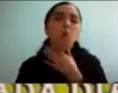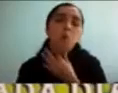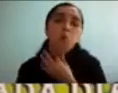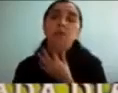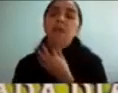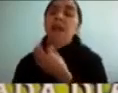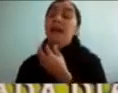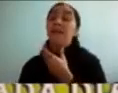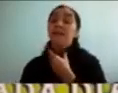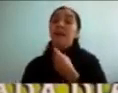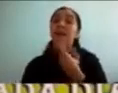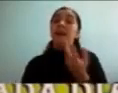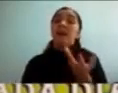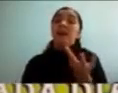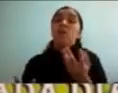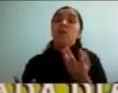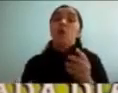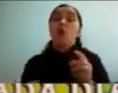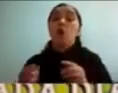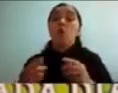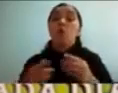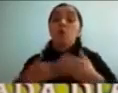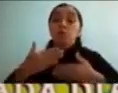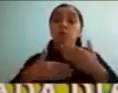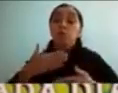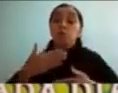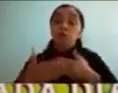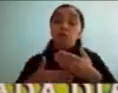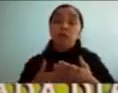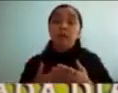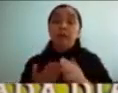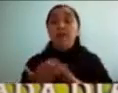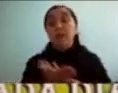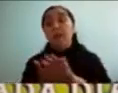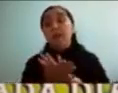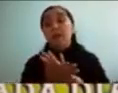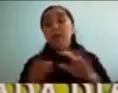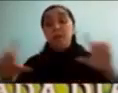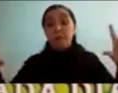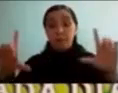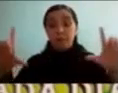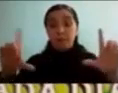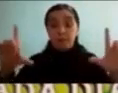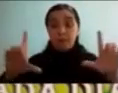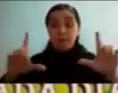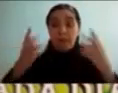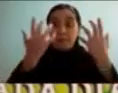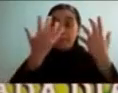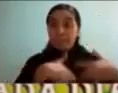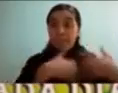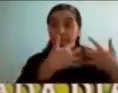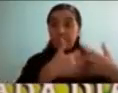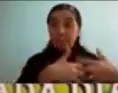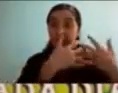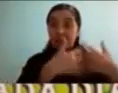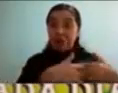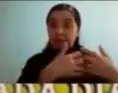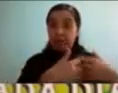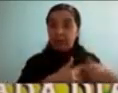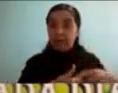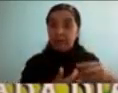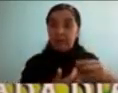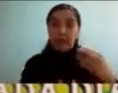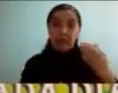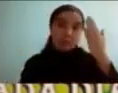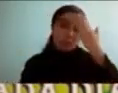me interesaba cómo funcionaban no sé por ejemplo mi programa favorito era uno que se llamaba mecánica popular para las niñas y este era mi